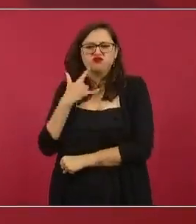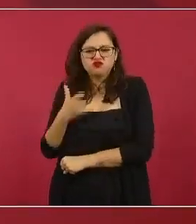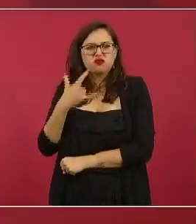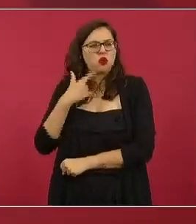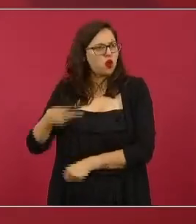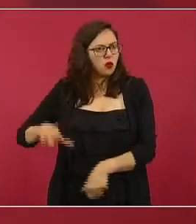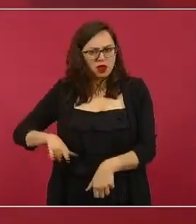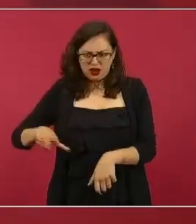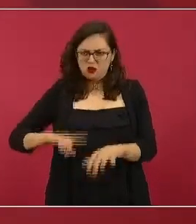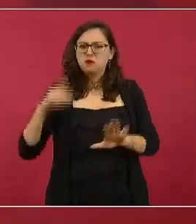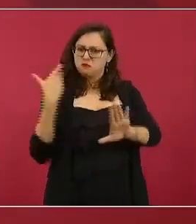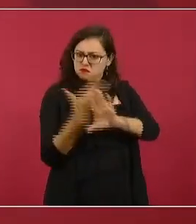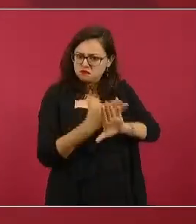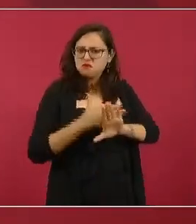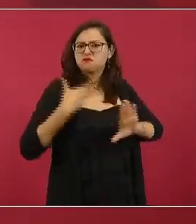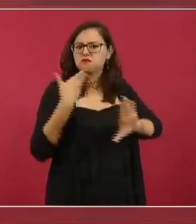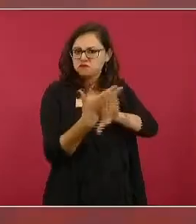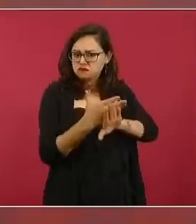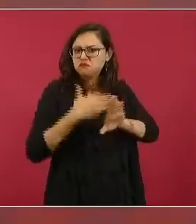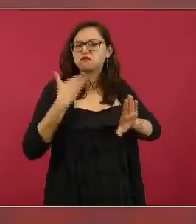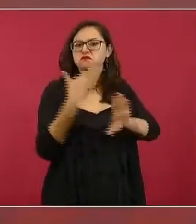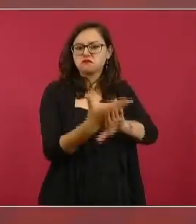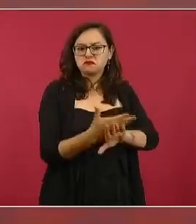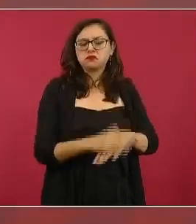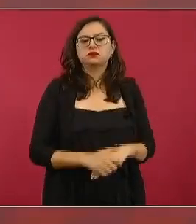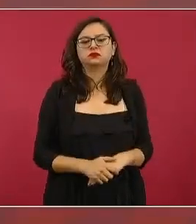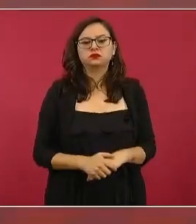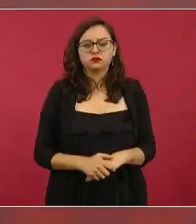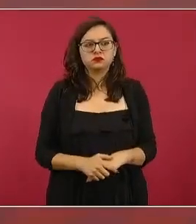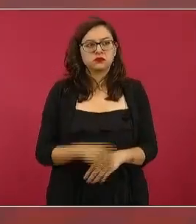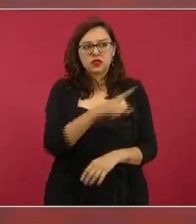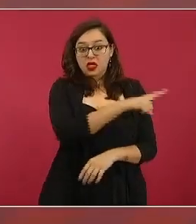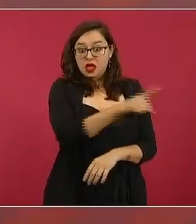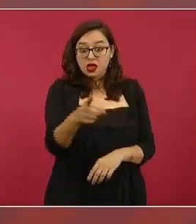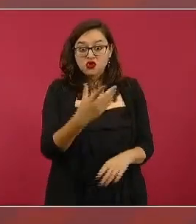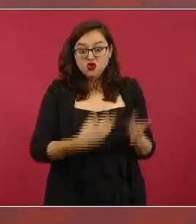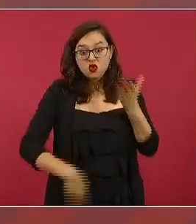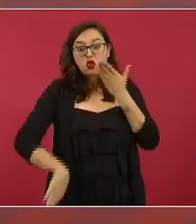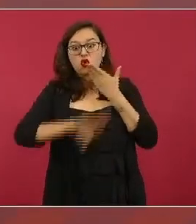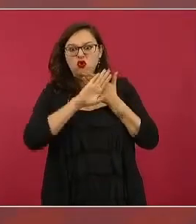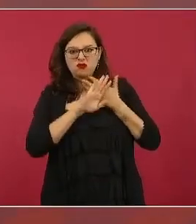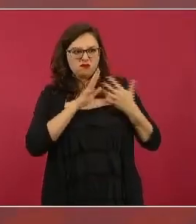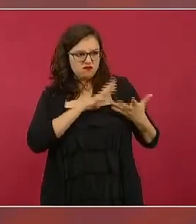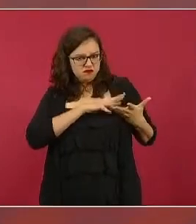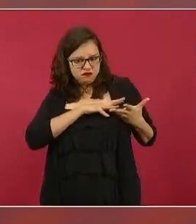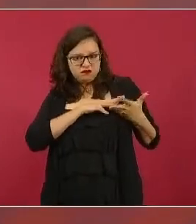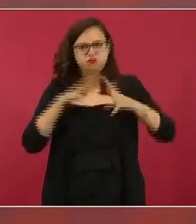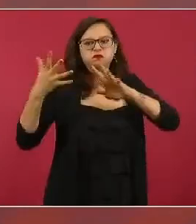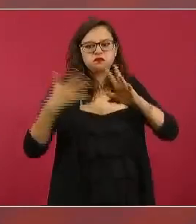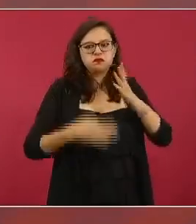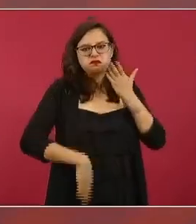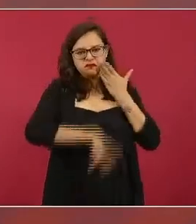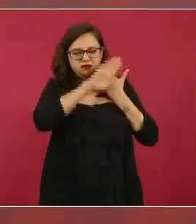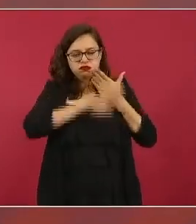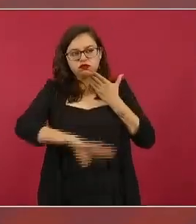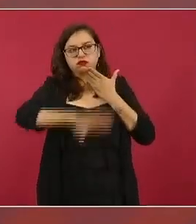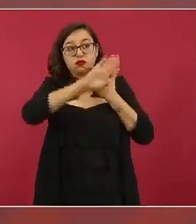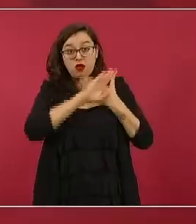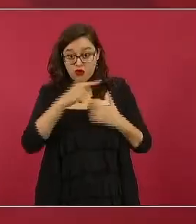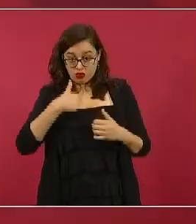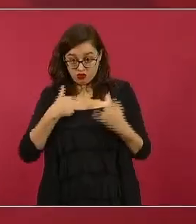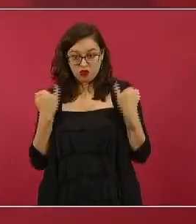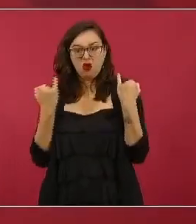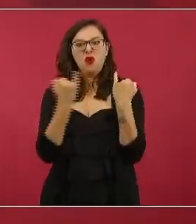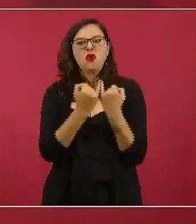y enfrenté la violencia y no lo hice con